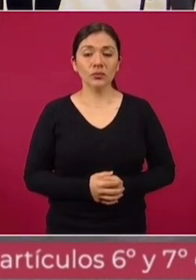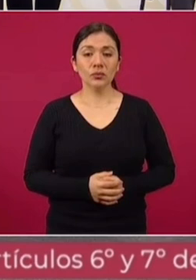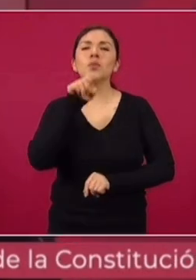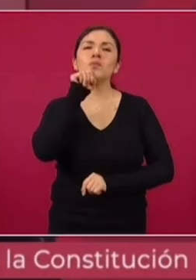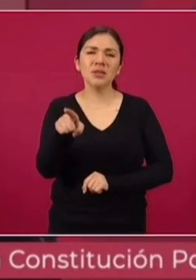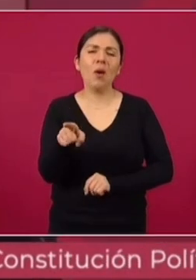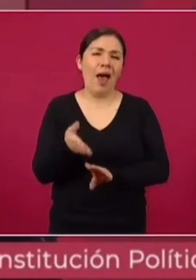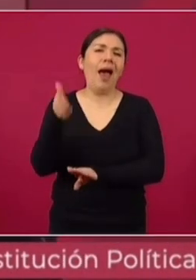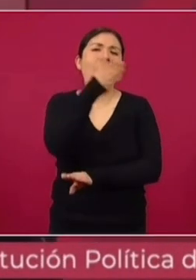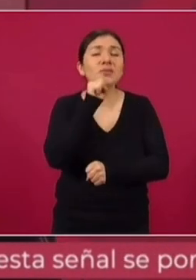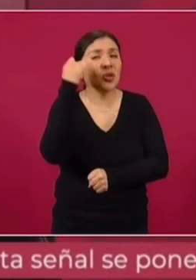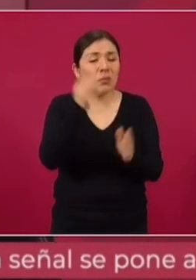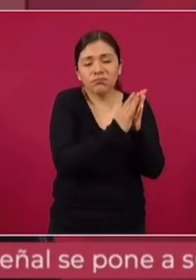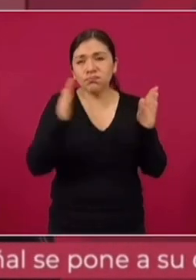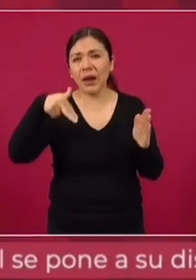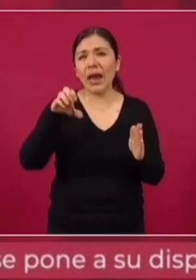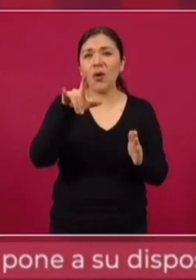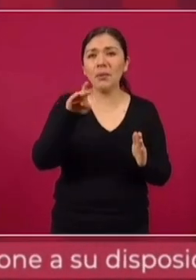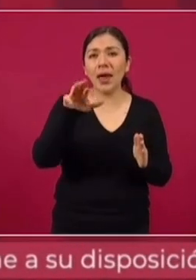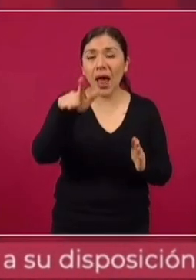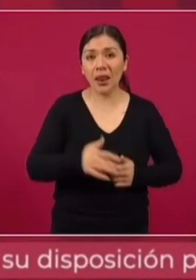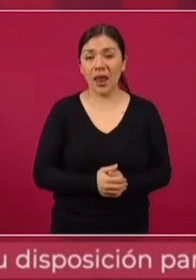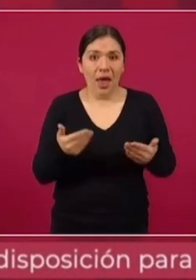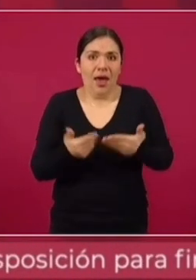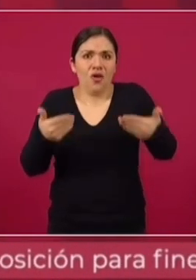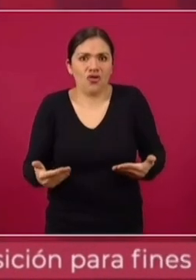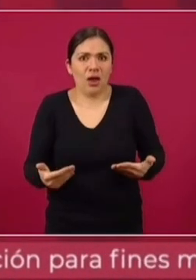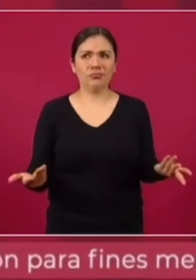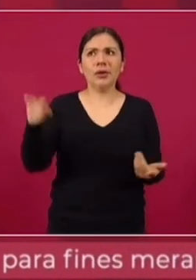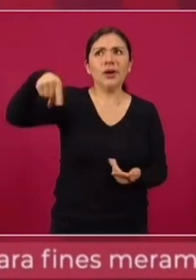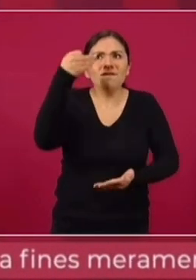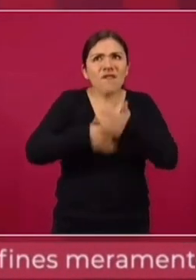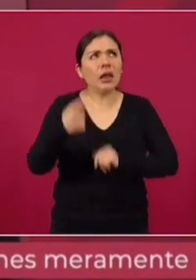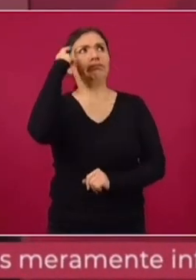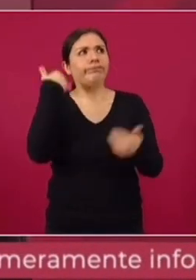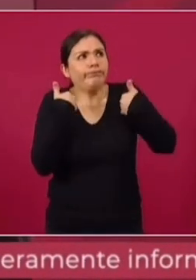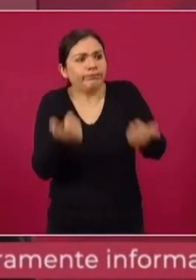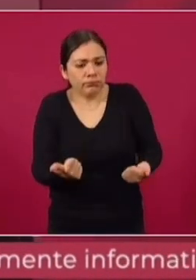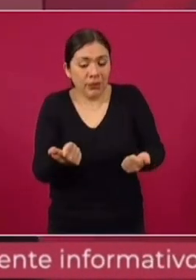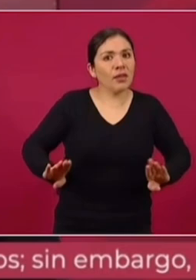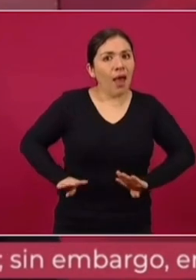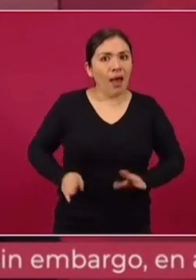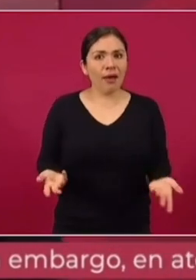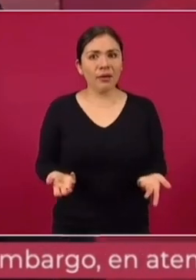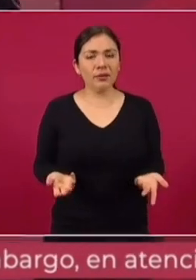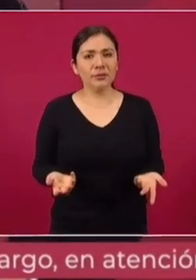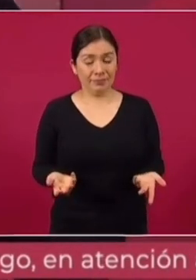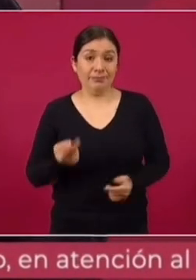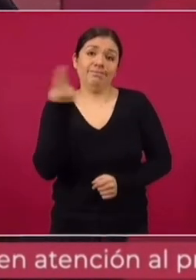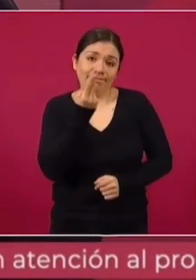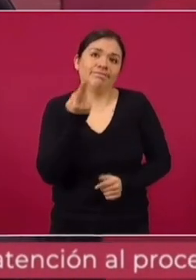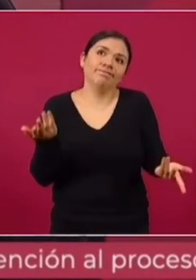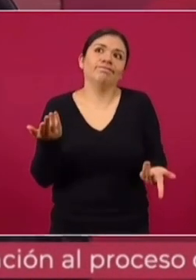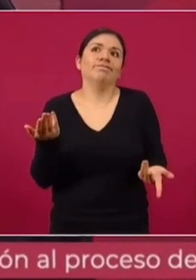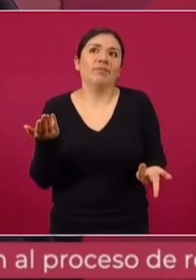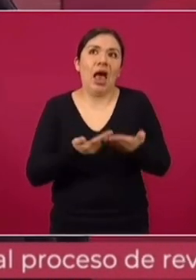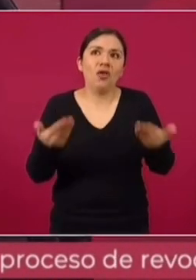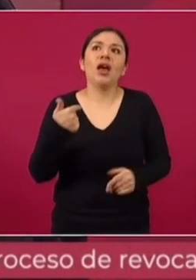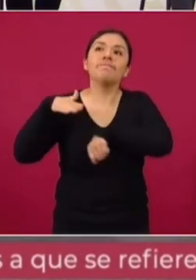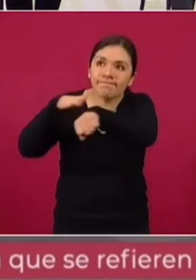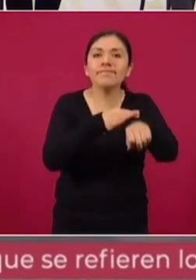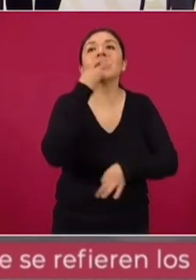bastante tiempo el saqueo, pues no alcanzan a internalizar, de que esto ya es distinto. Entonces, hay que estarles avisando.